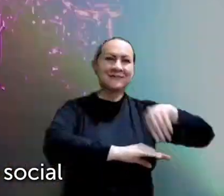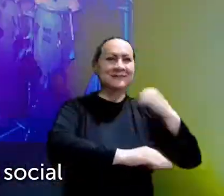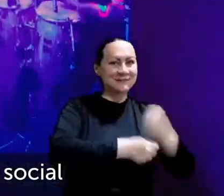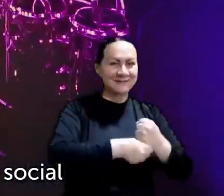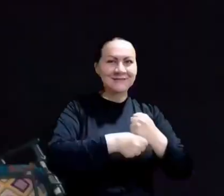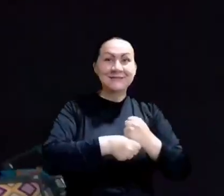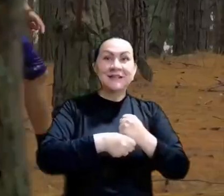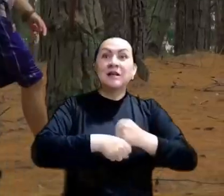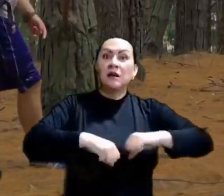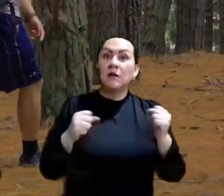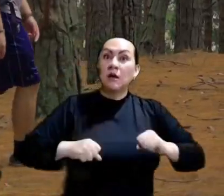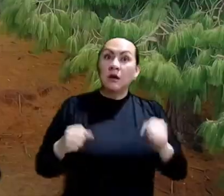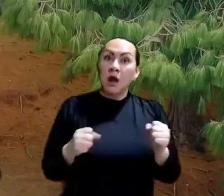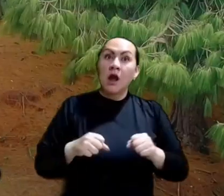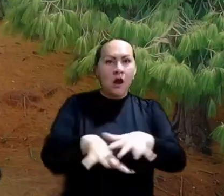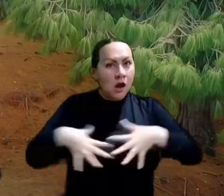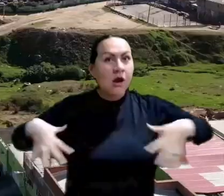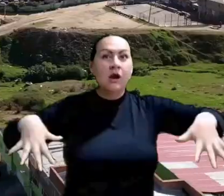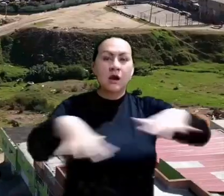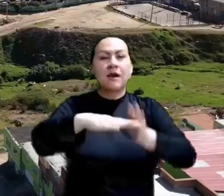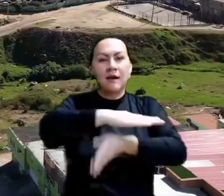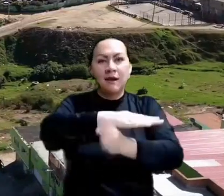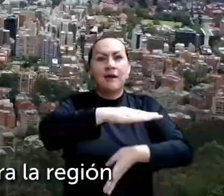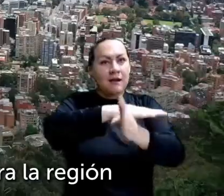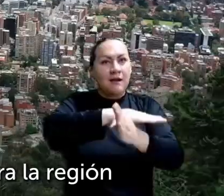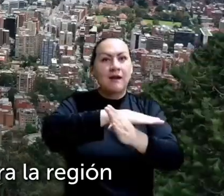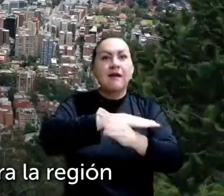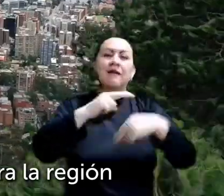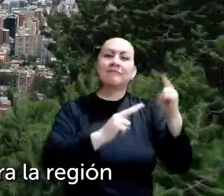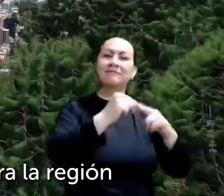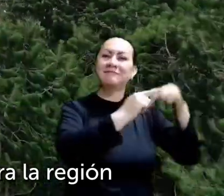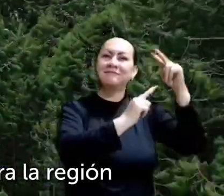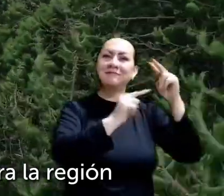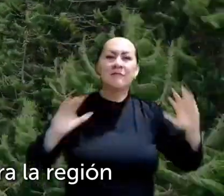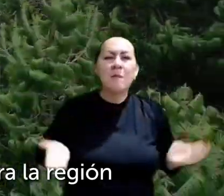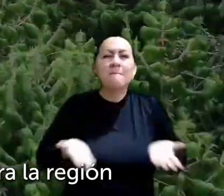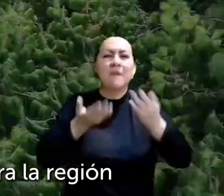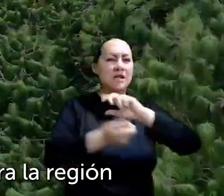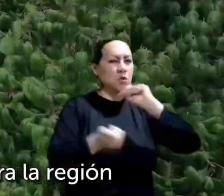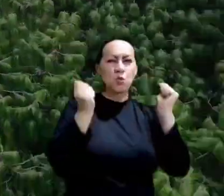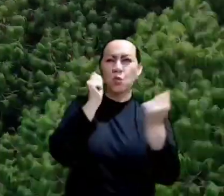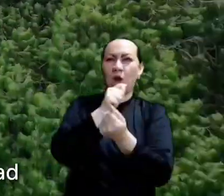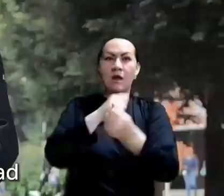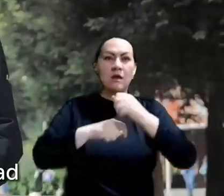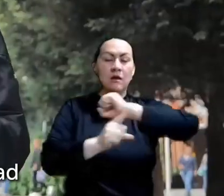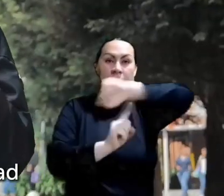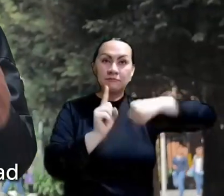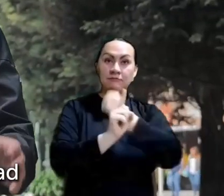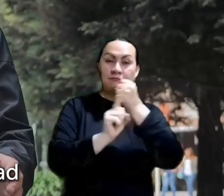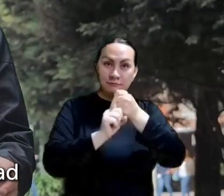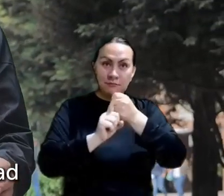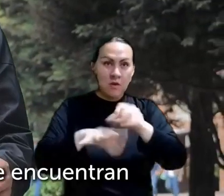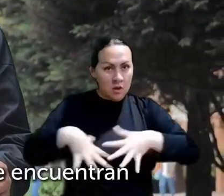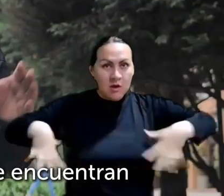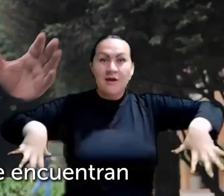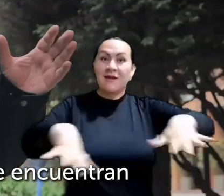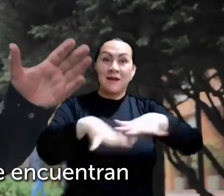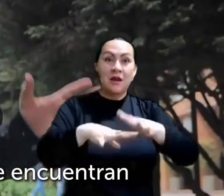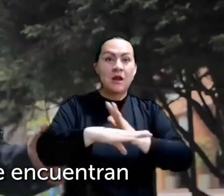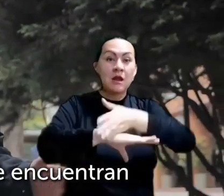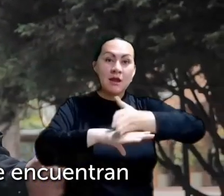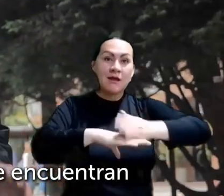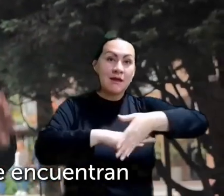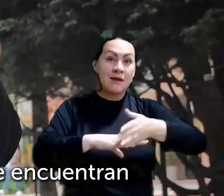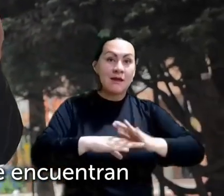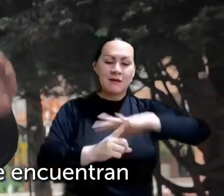desarrollo social, ambiental y económico, y que genera un gran potencial para la región. Somos más que una ciudad donde